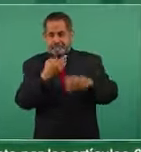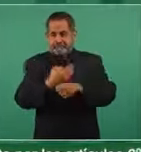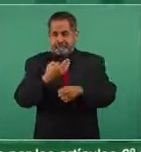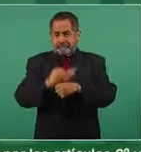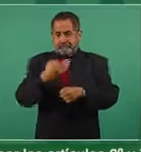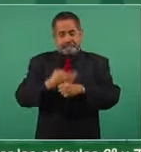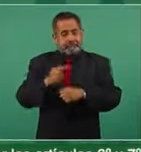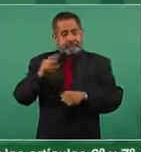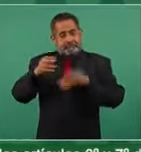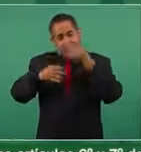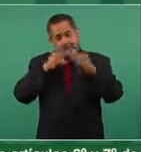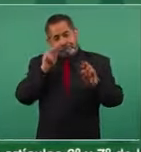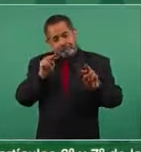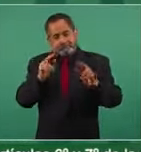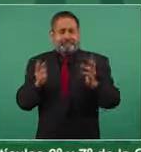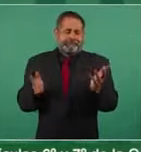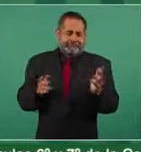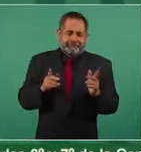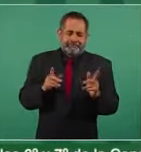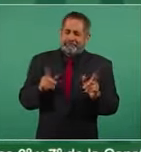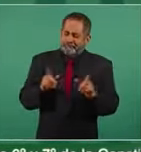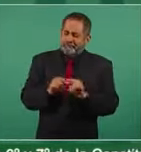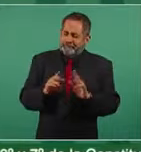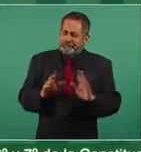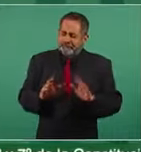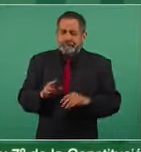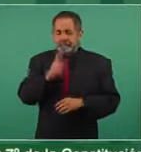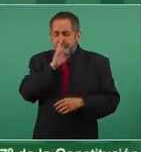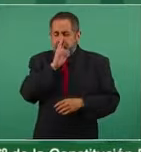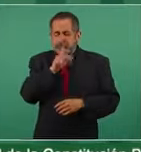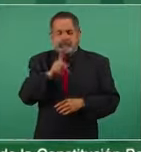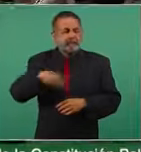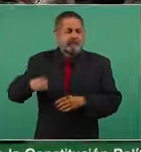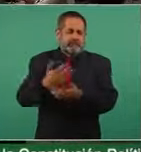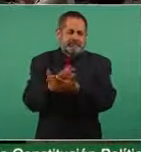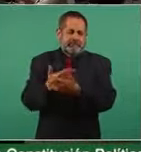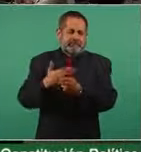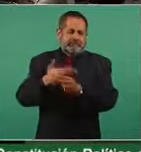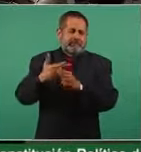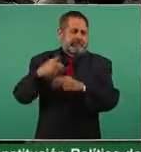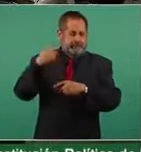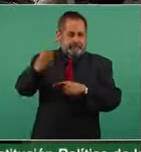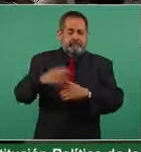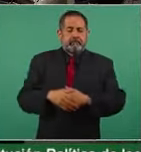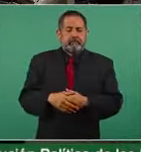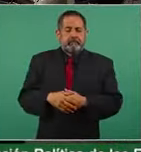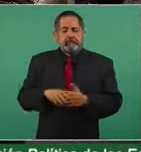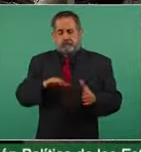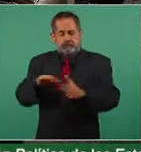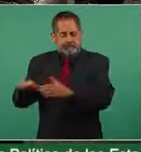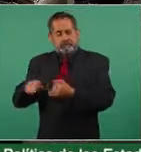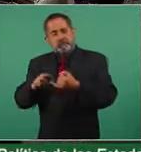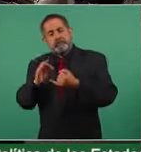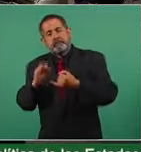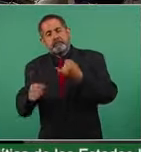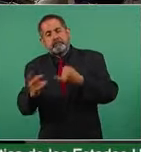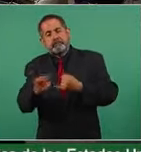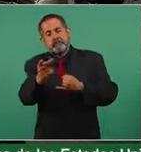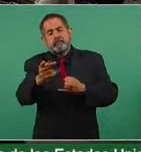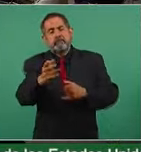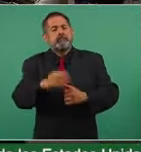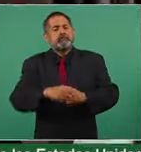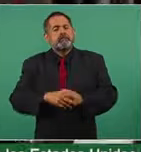Entonces, vamos a esperar. Y finalmente, tema de salud. Nos comentaba ayer de forma muy